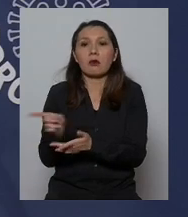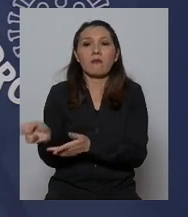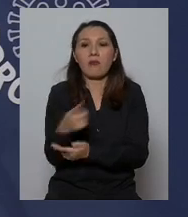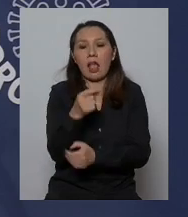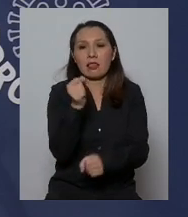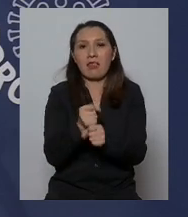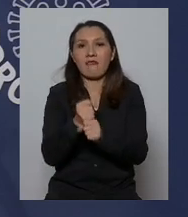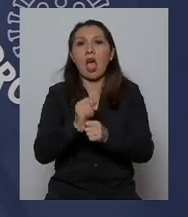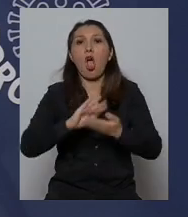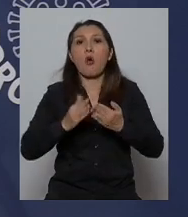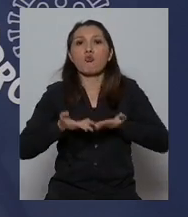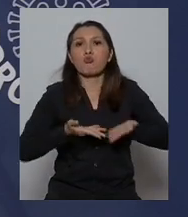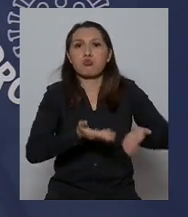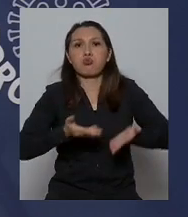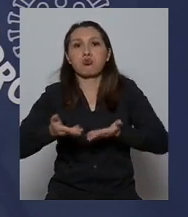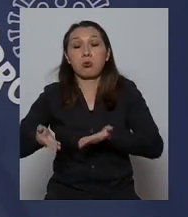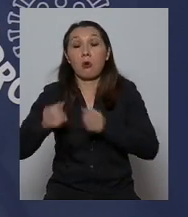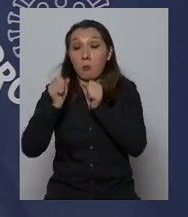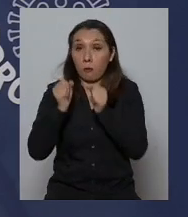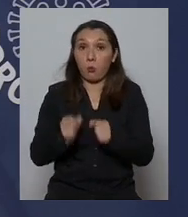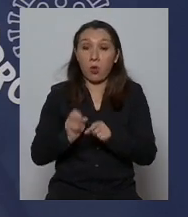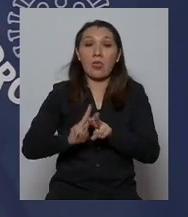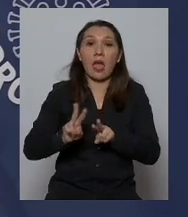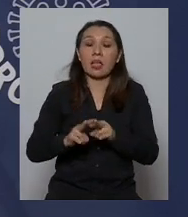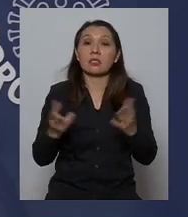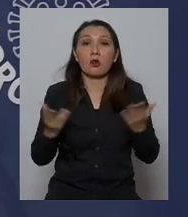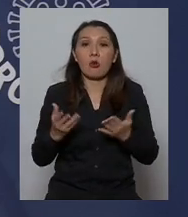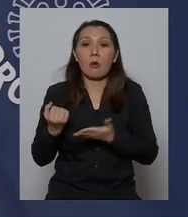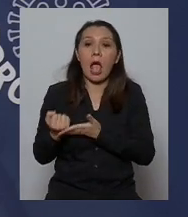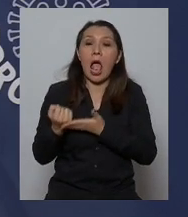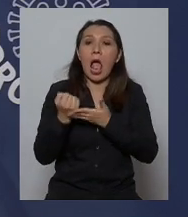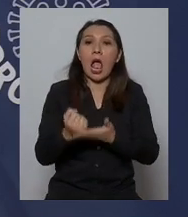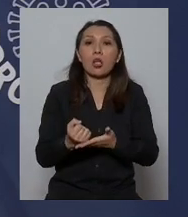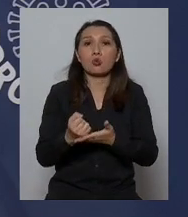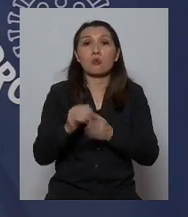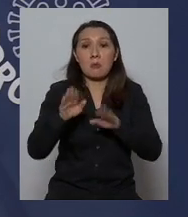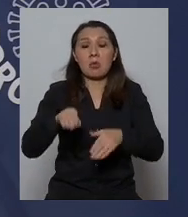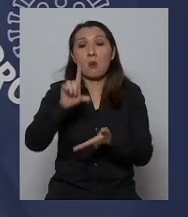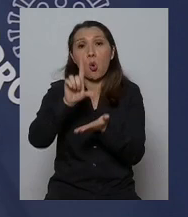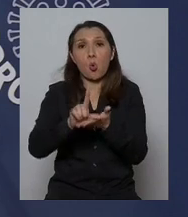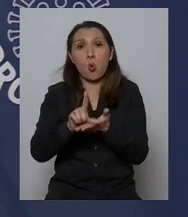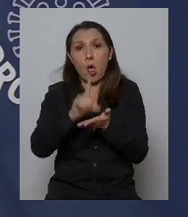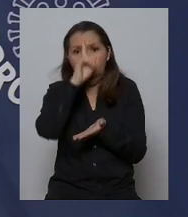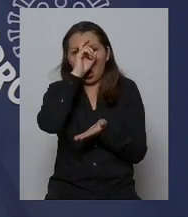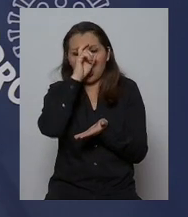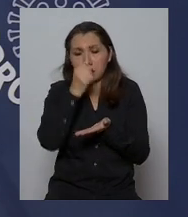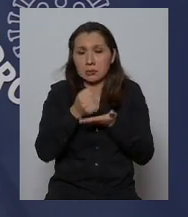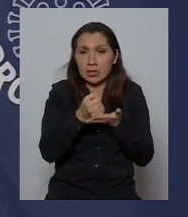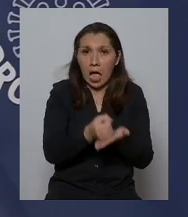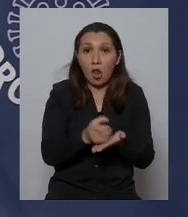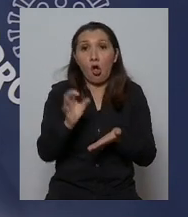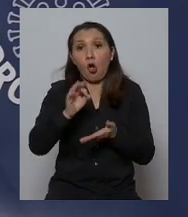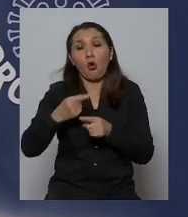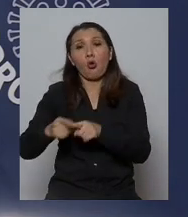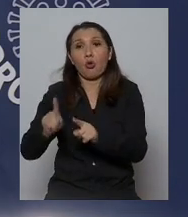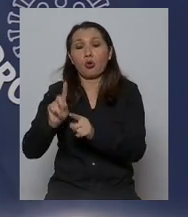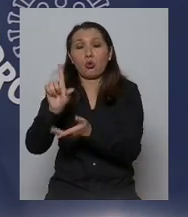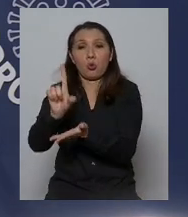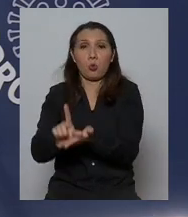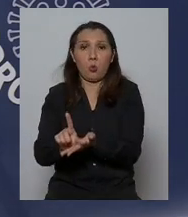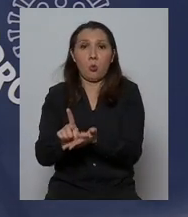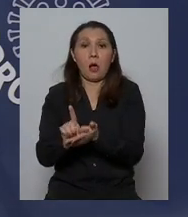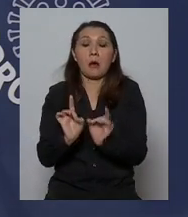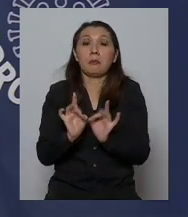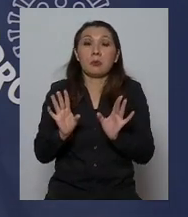trabajo comunitario el cual podría desempeñarse como ayuda en los propios recitos asistenciales o en otros lugares que